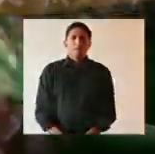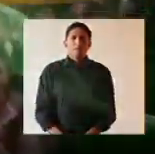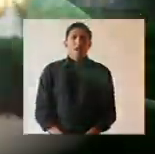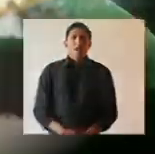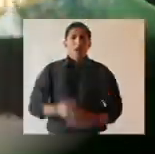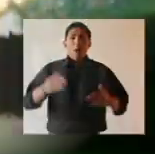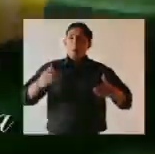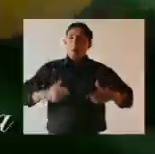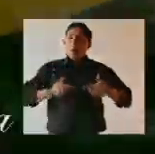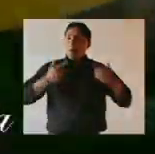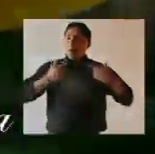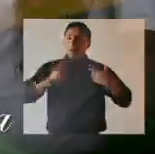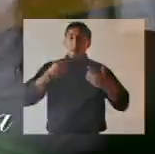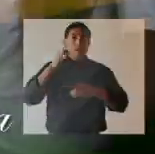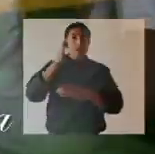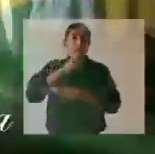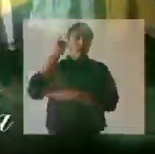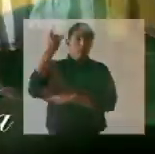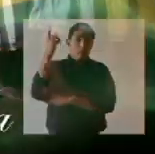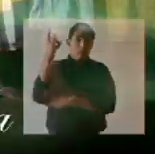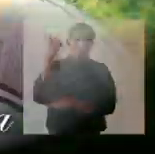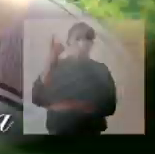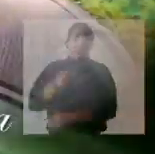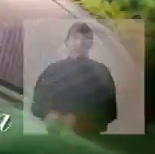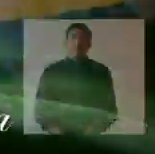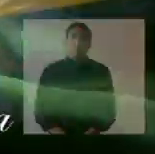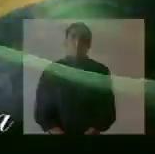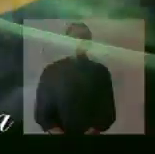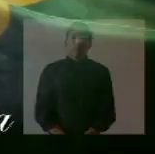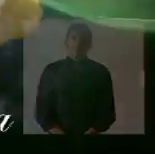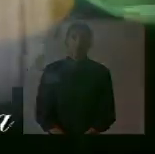JAYAYA, Estado Plurinacional de Bolivia Música